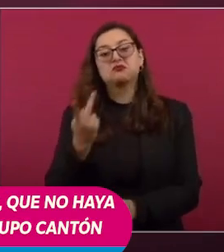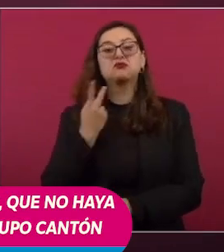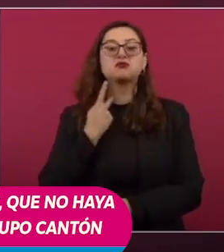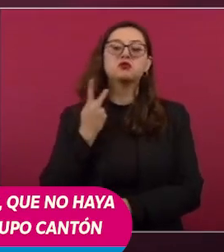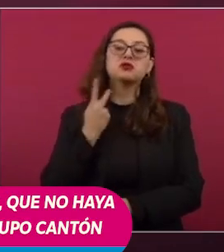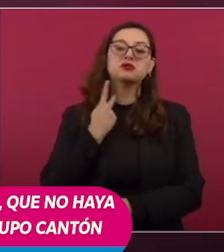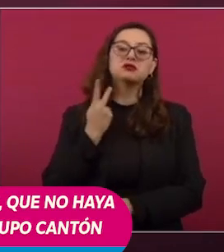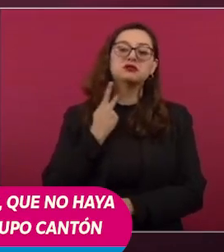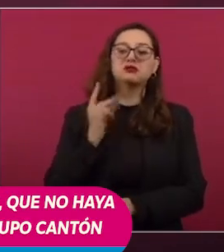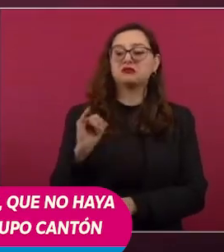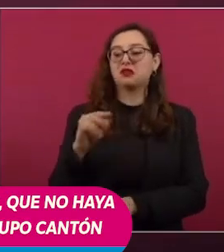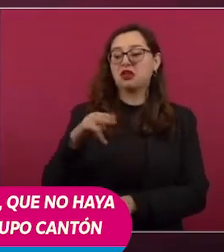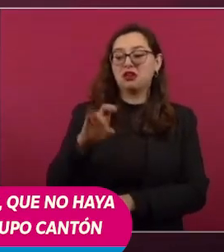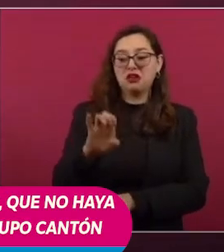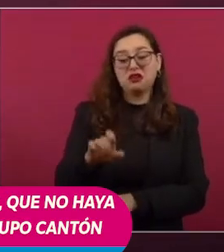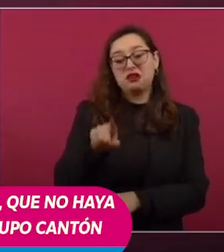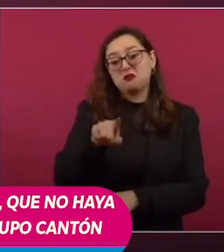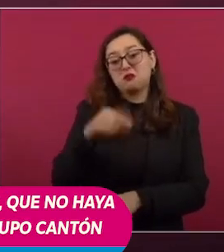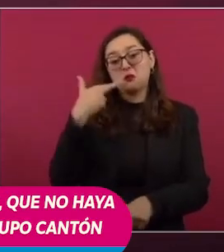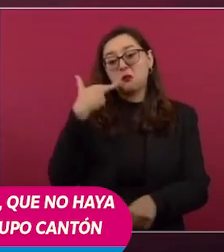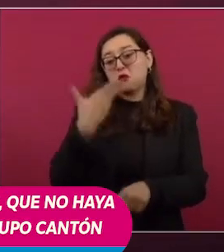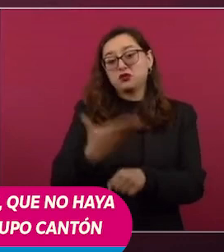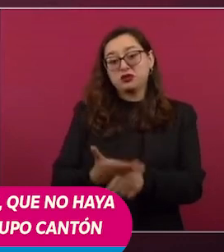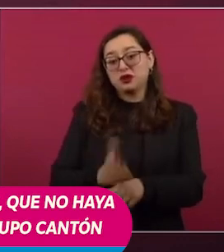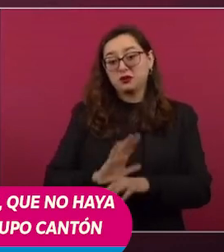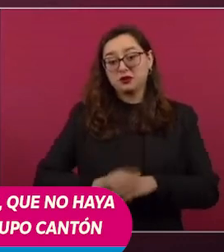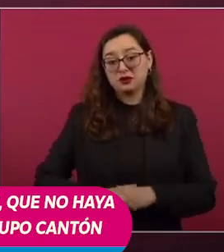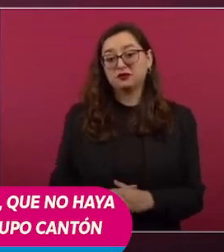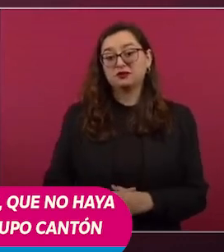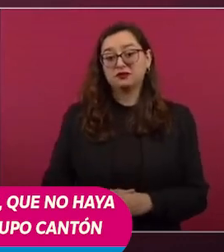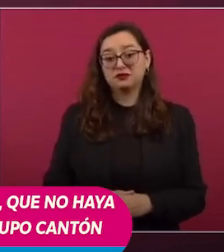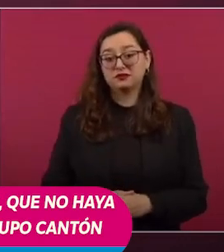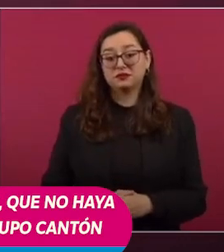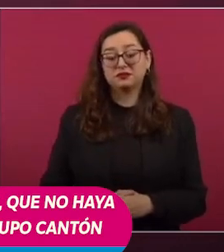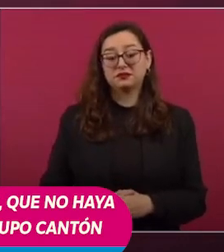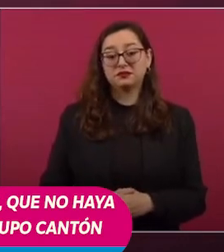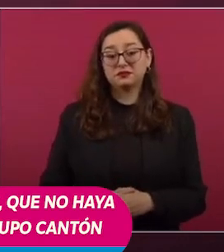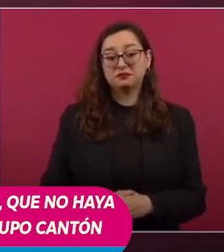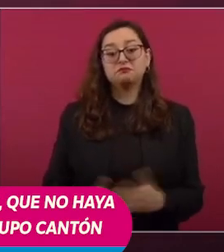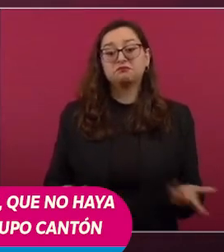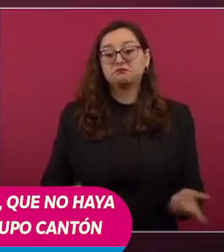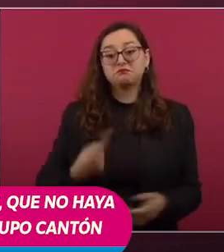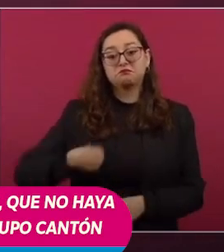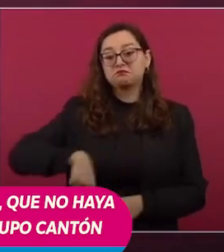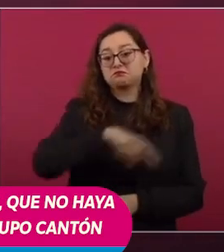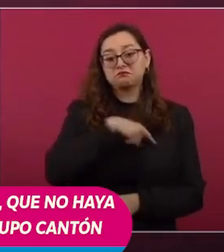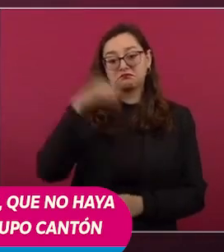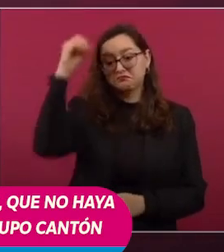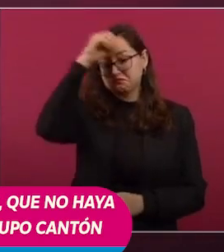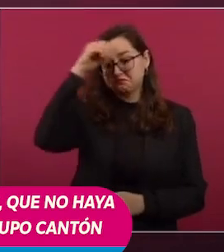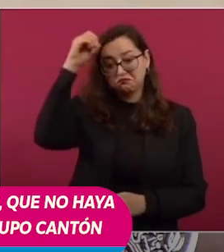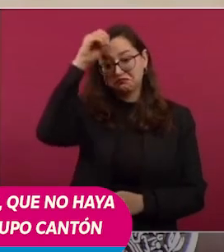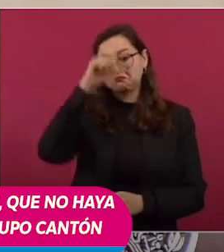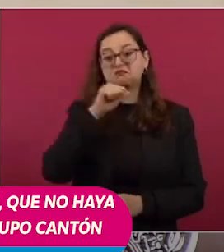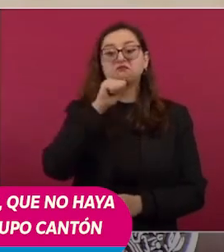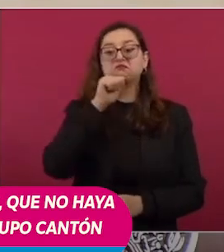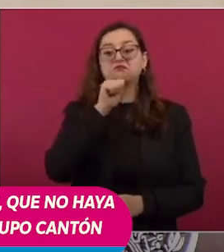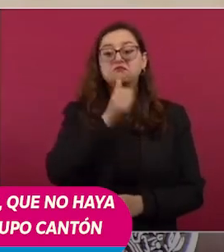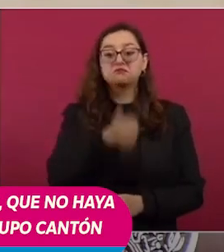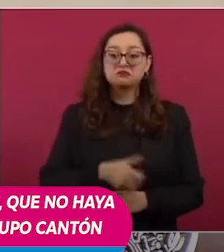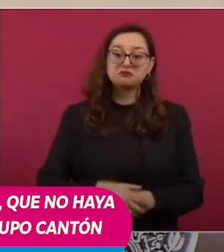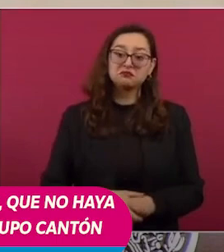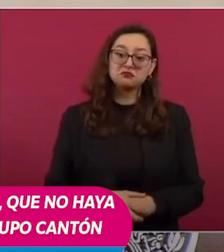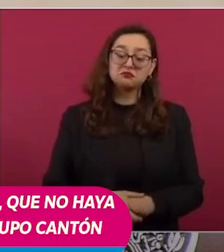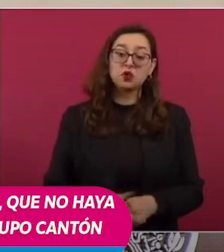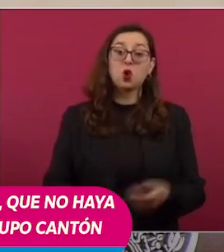opinar, sí deseamos con todo el alma que las elecciones